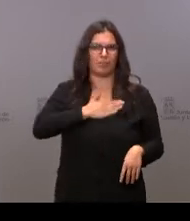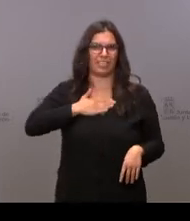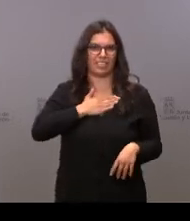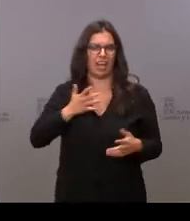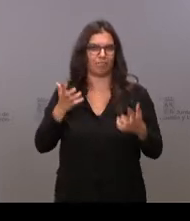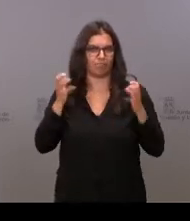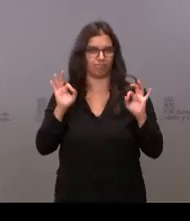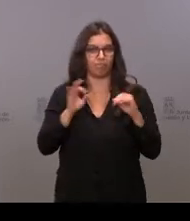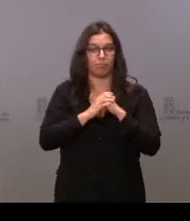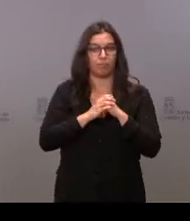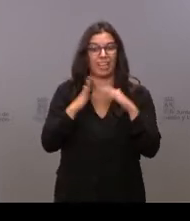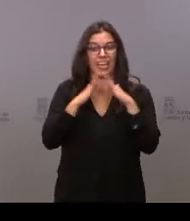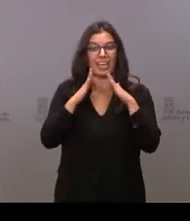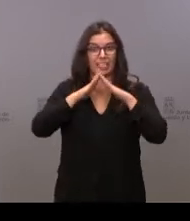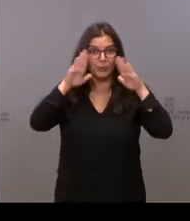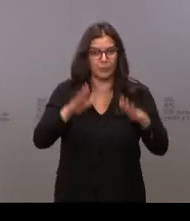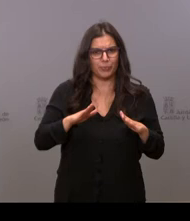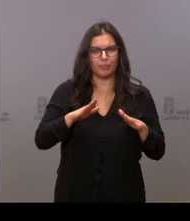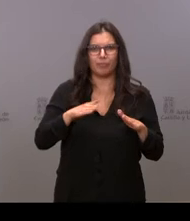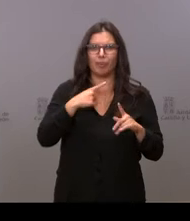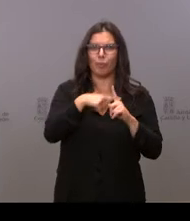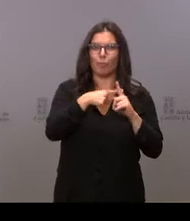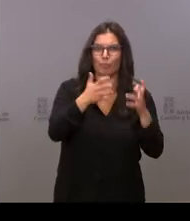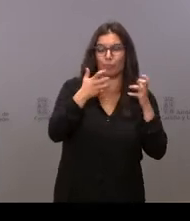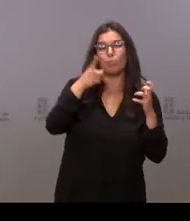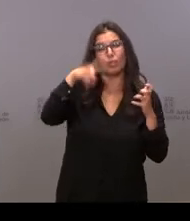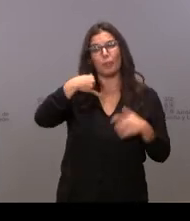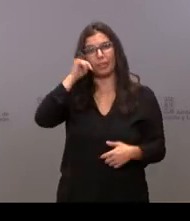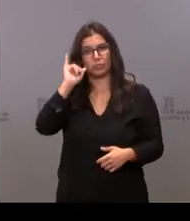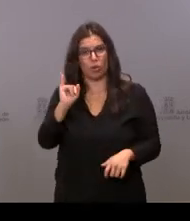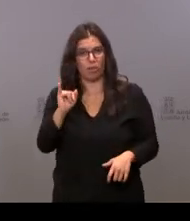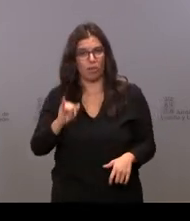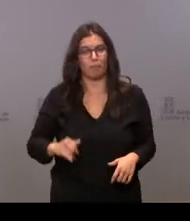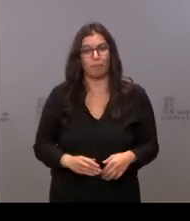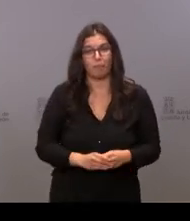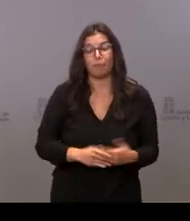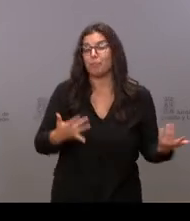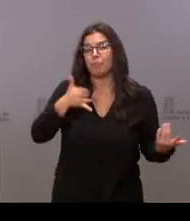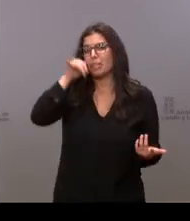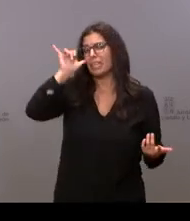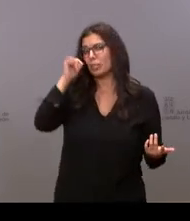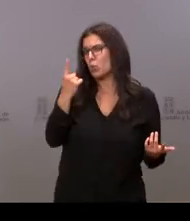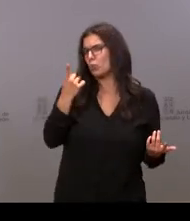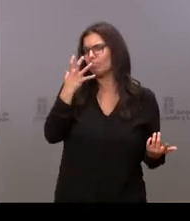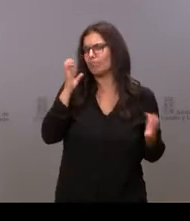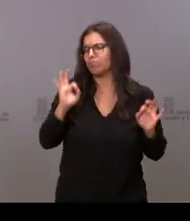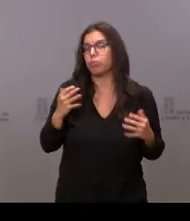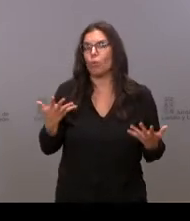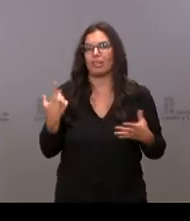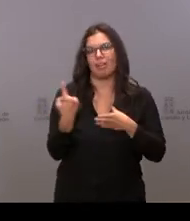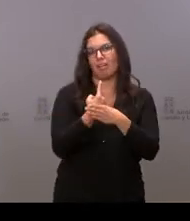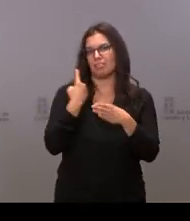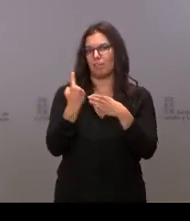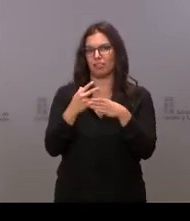Permanecer en nuestras casas tiene sus ventajas y también sus riesgos. Uno de los riesgos más serios es el aislamiento